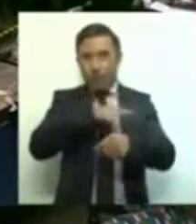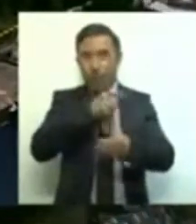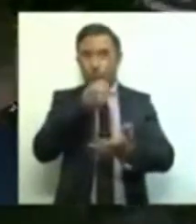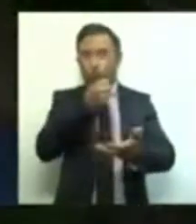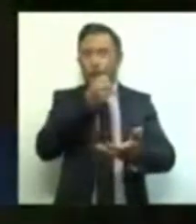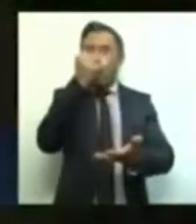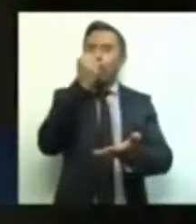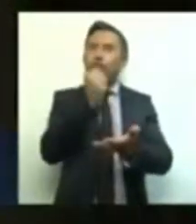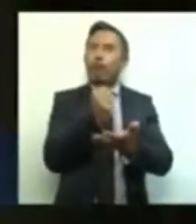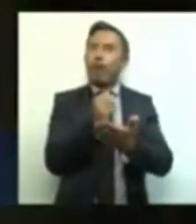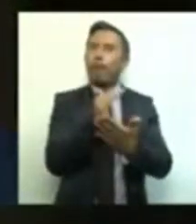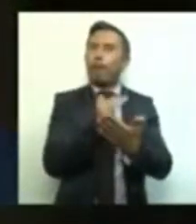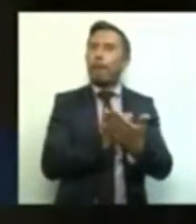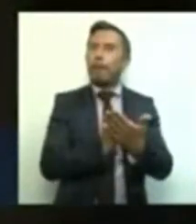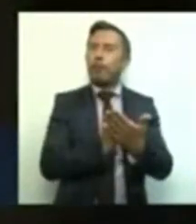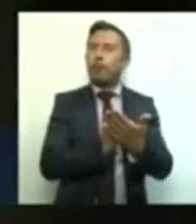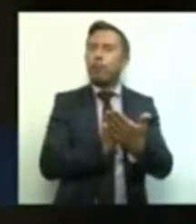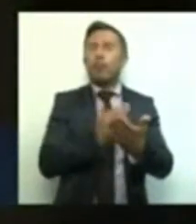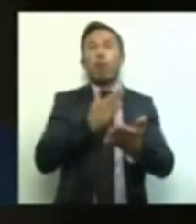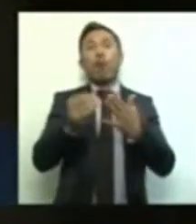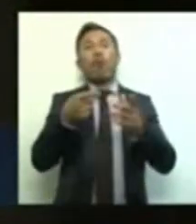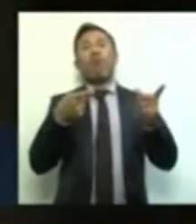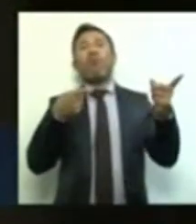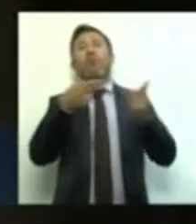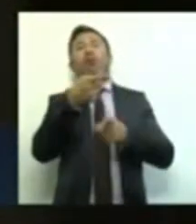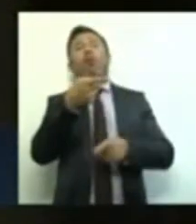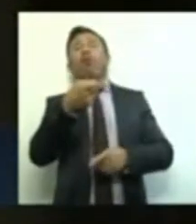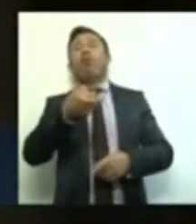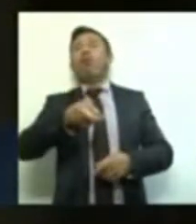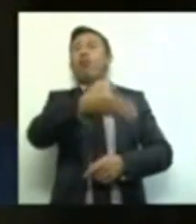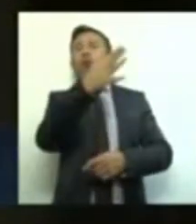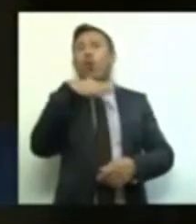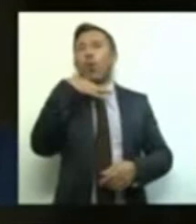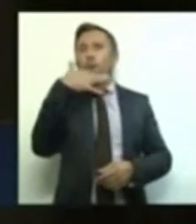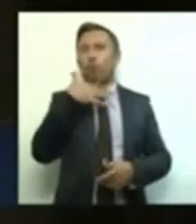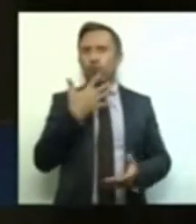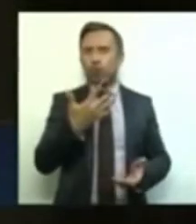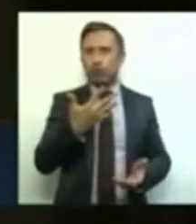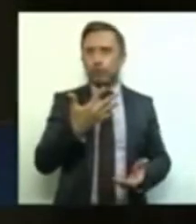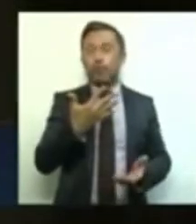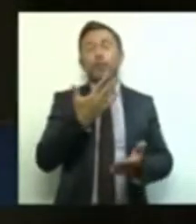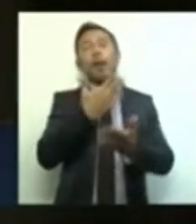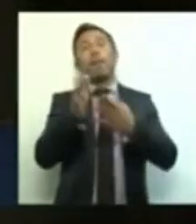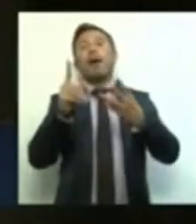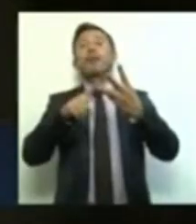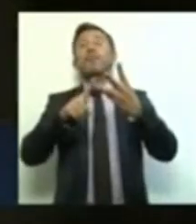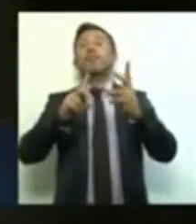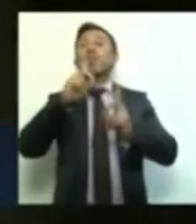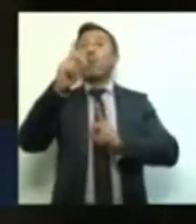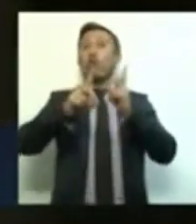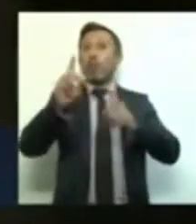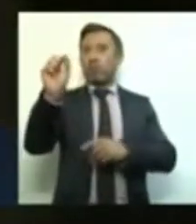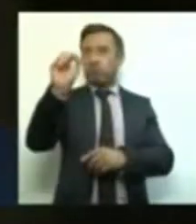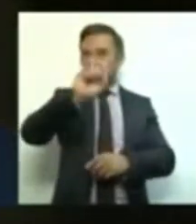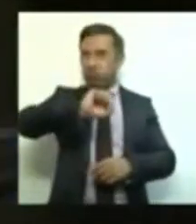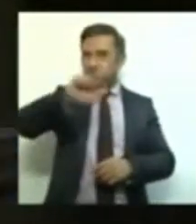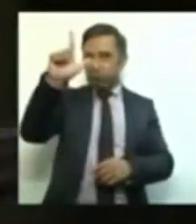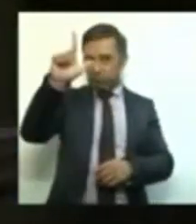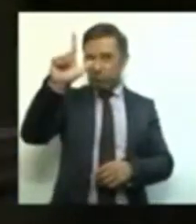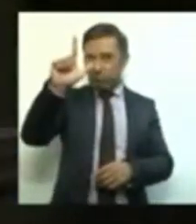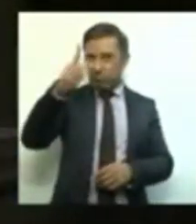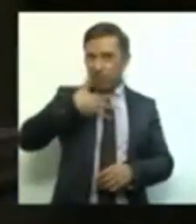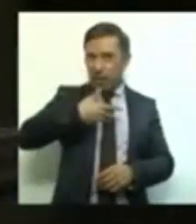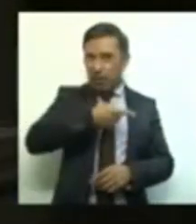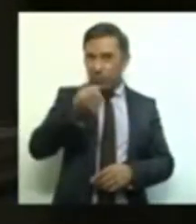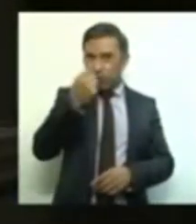de todo, se les señala, llamándoles corruptos, respecto a los deportistas de alto rendimiento, estamos a un paso